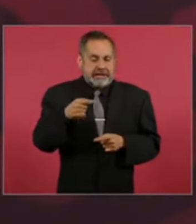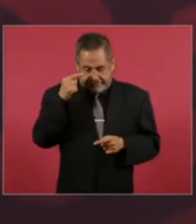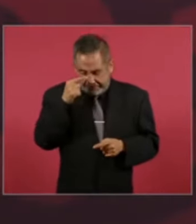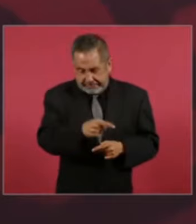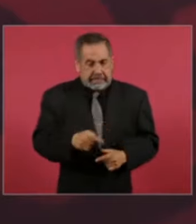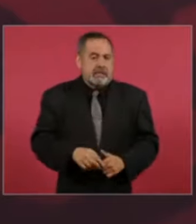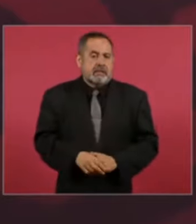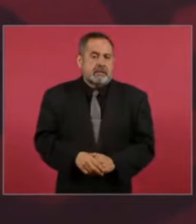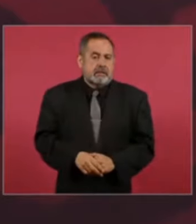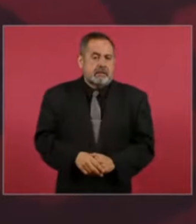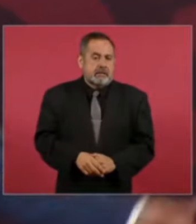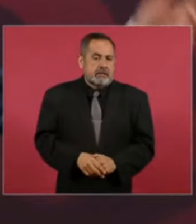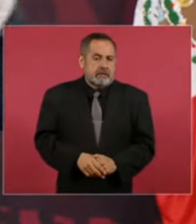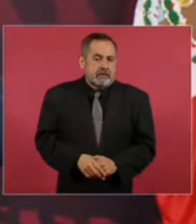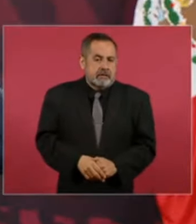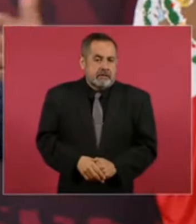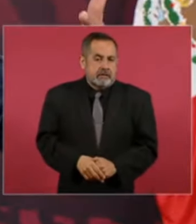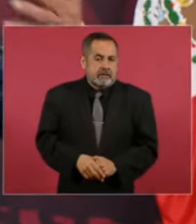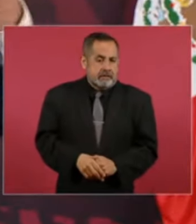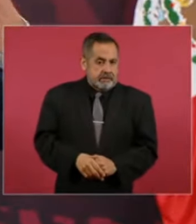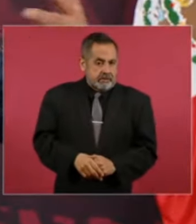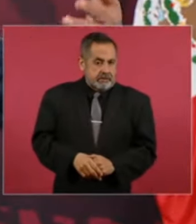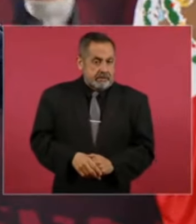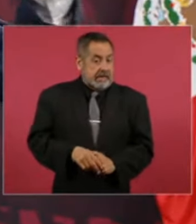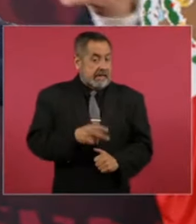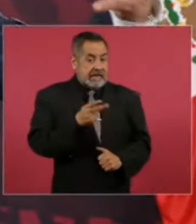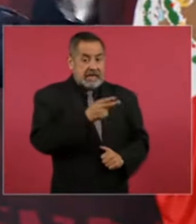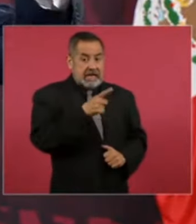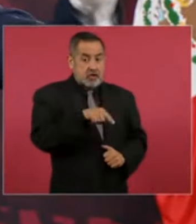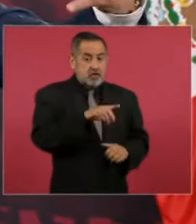bueno ellos son los que